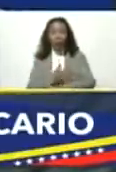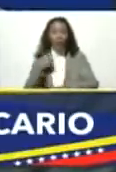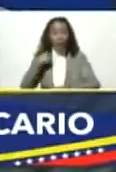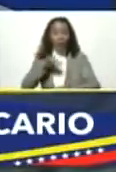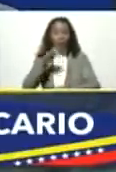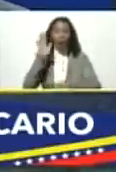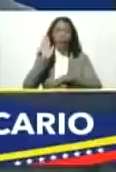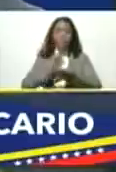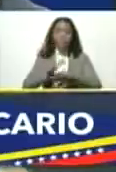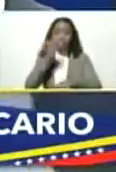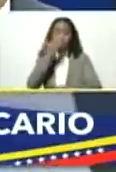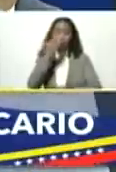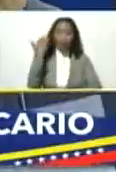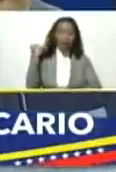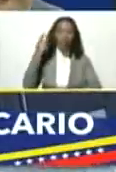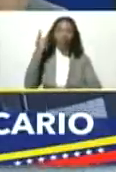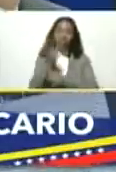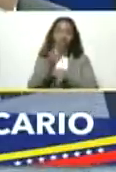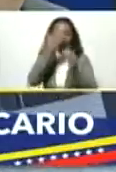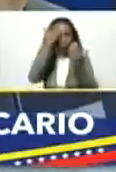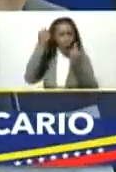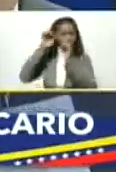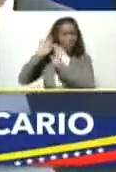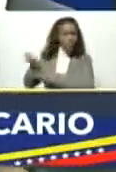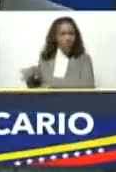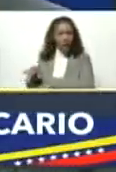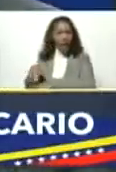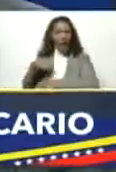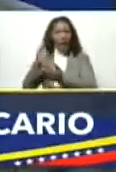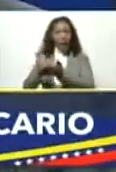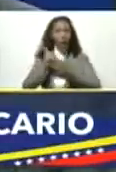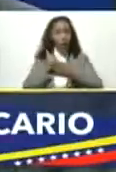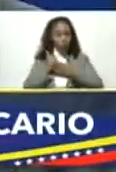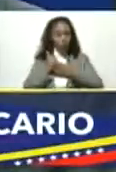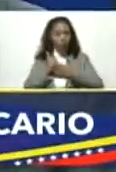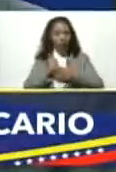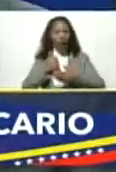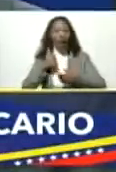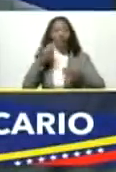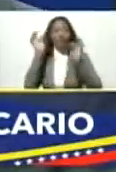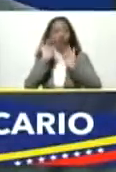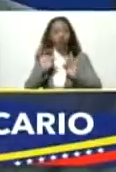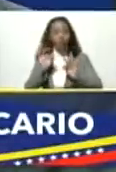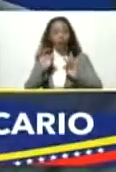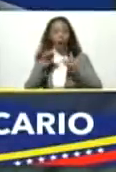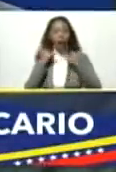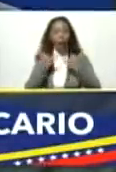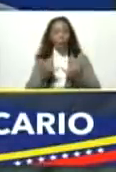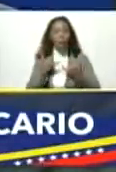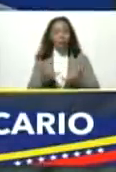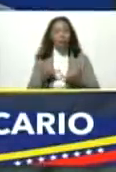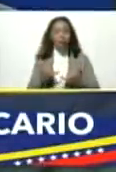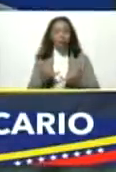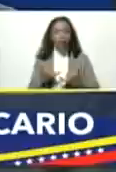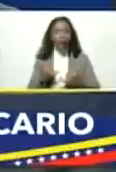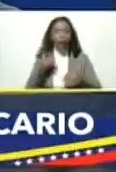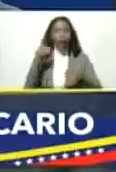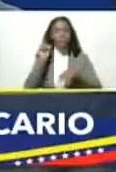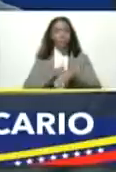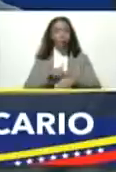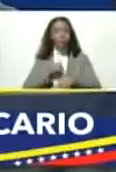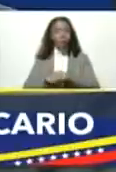aprender de él en cuanto nos ayude a forjar un mejor presente es el momento de igualdad de